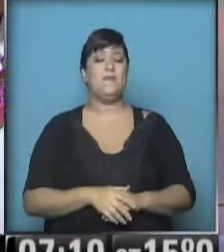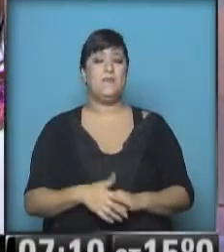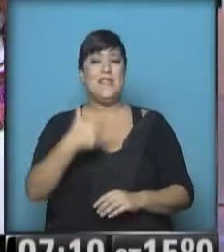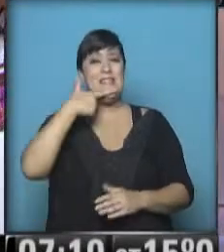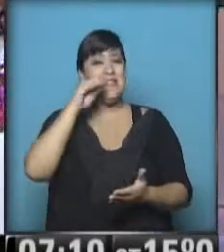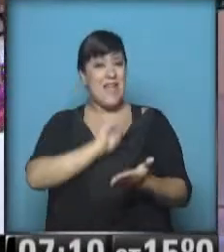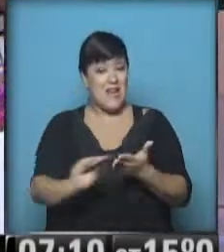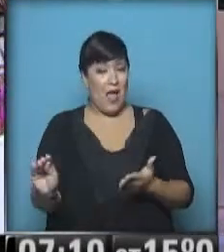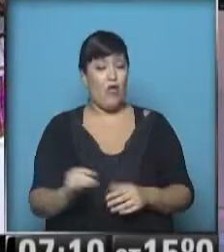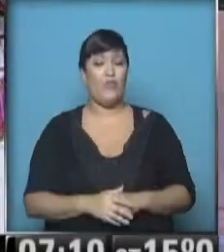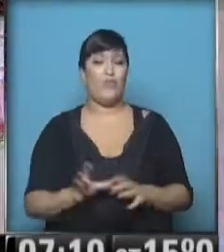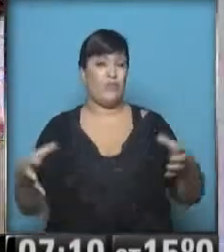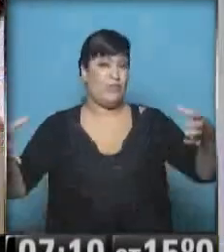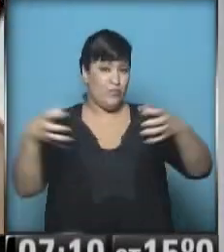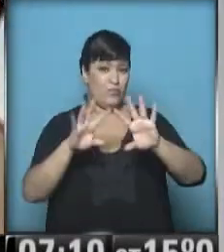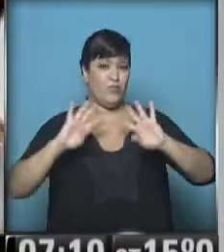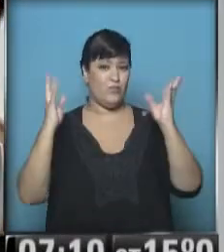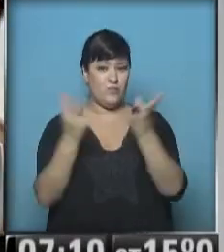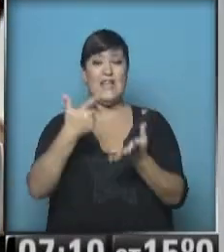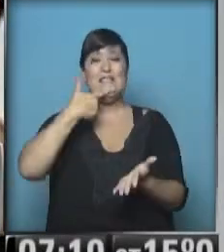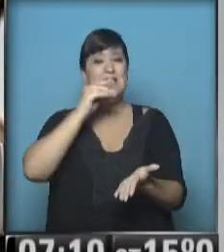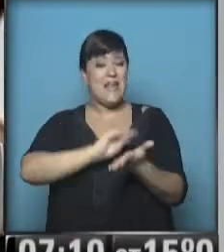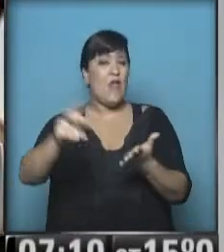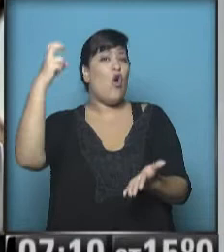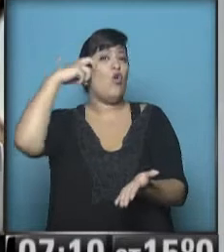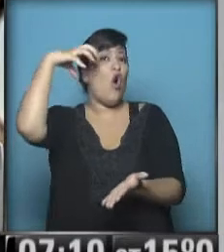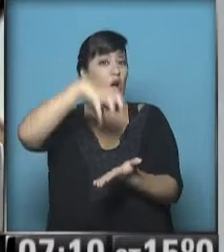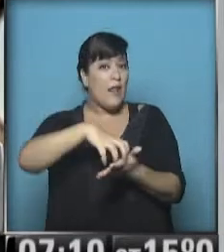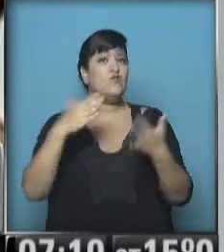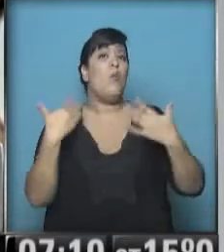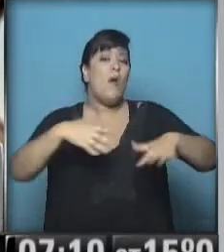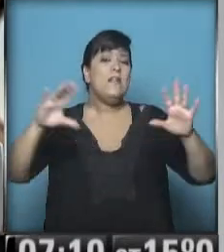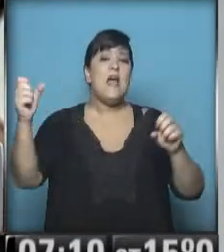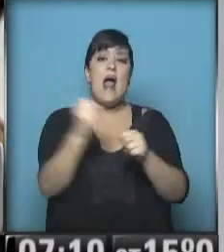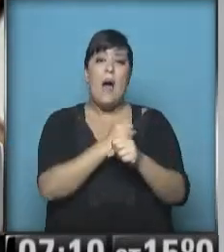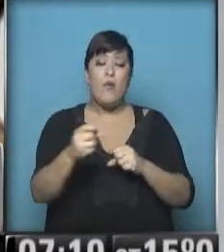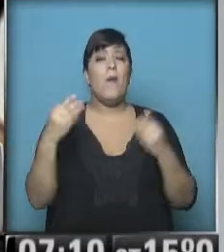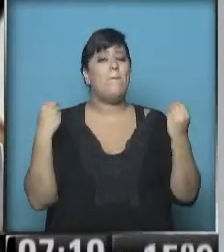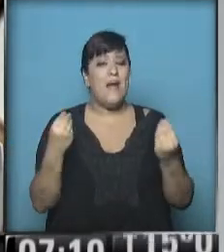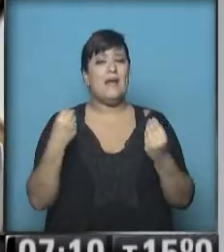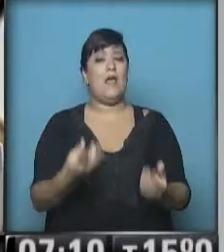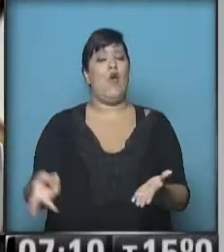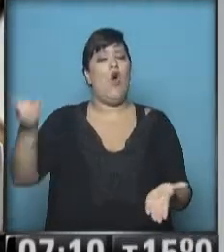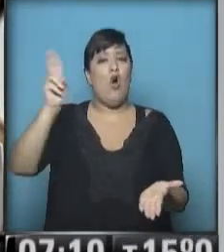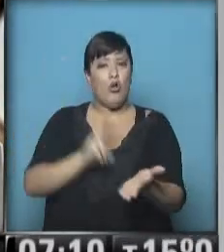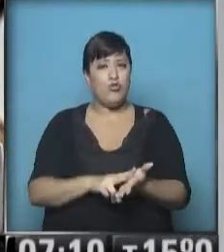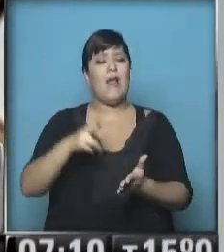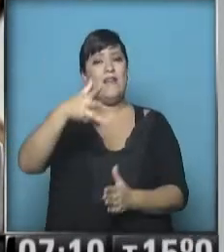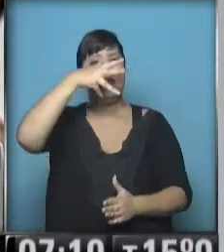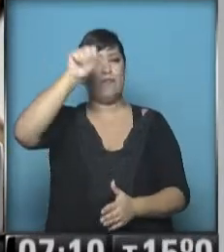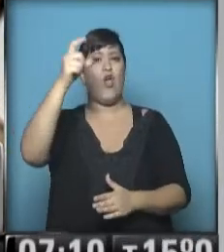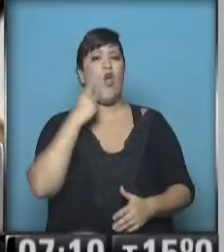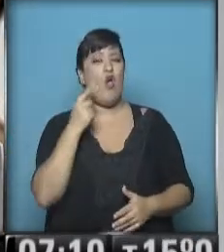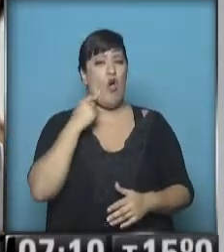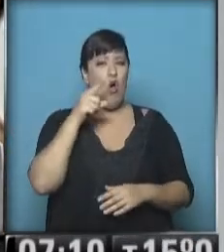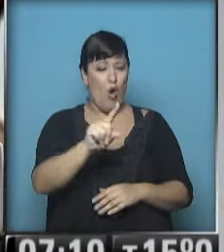la Cámara de Representantes, el Congreso en general puede aprobar el pliego para que otra vez haya un embajador con nombre y